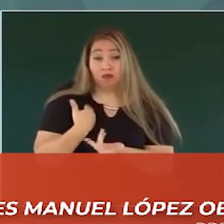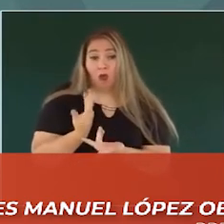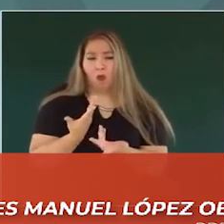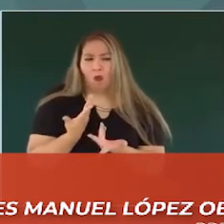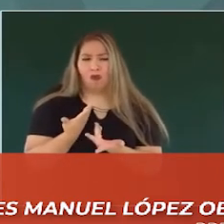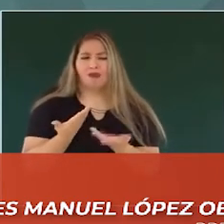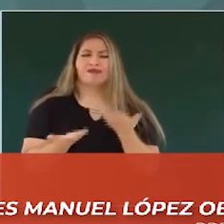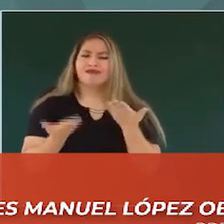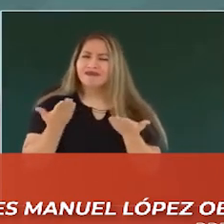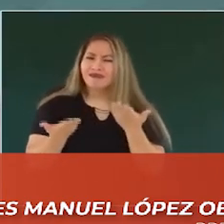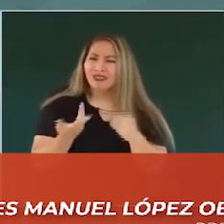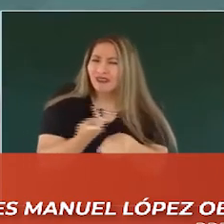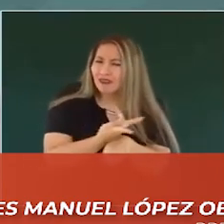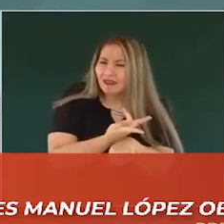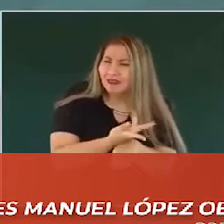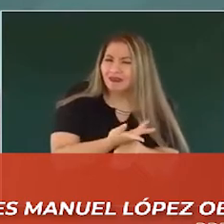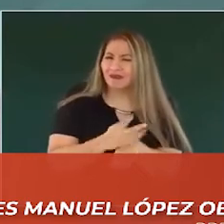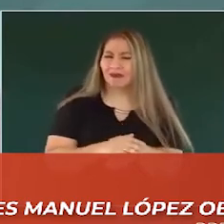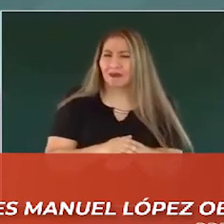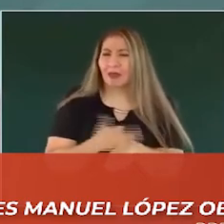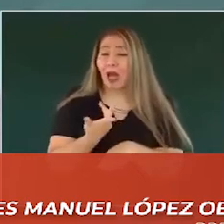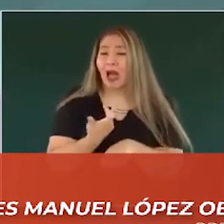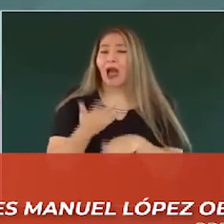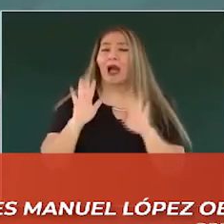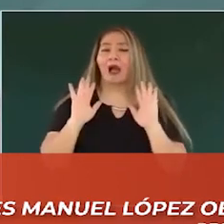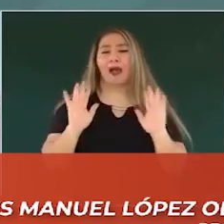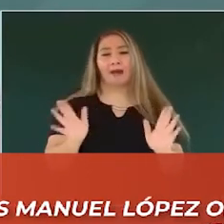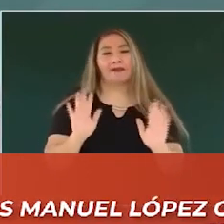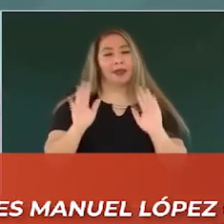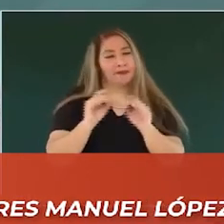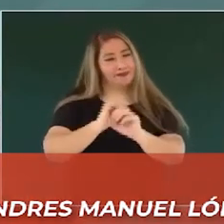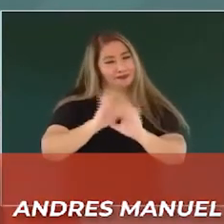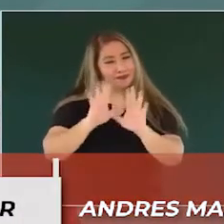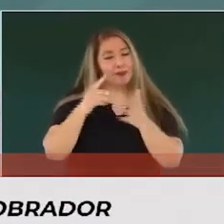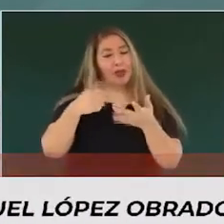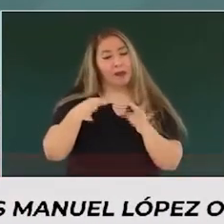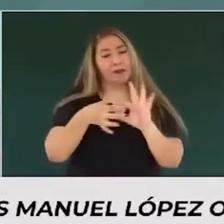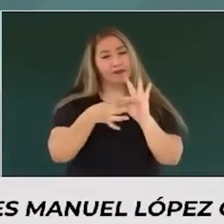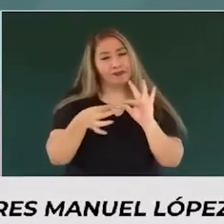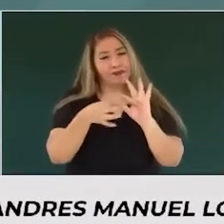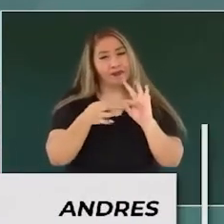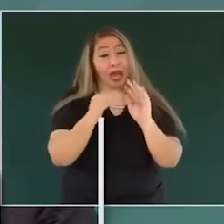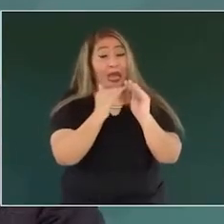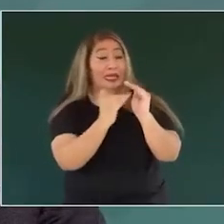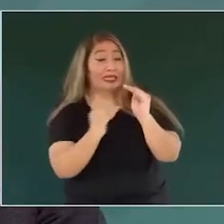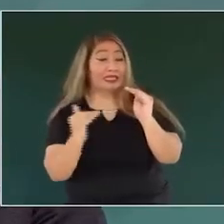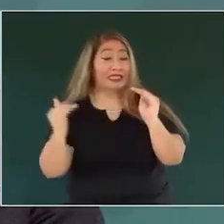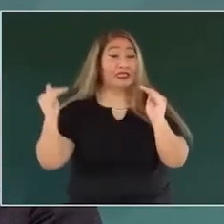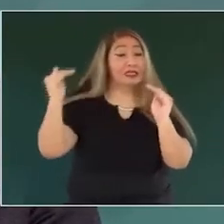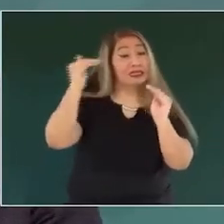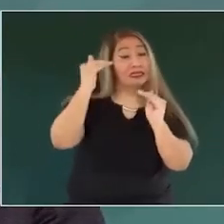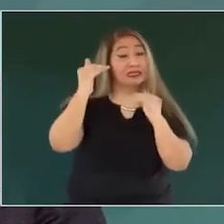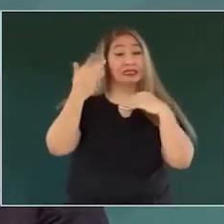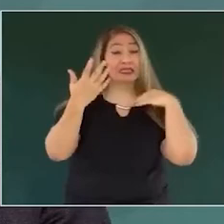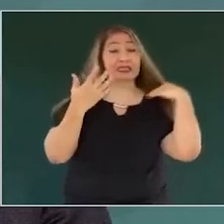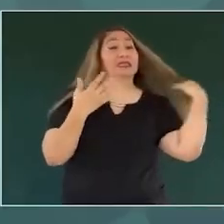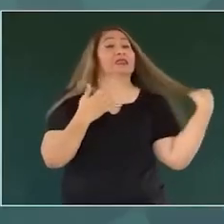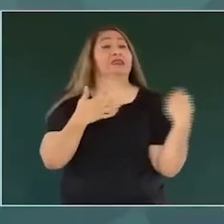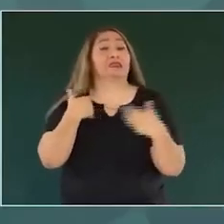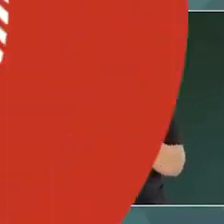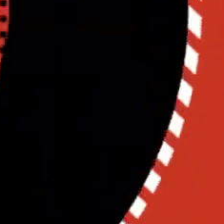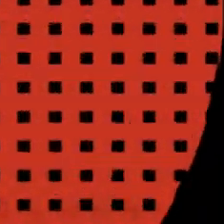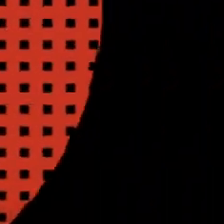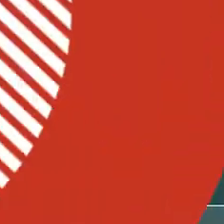es la Suprema Corte de Justicia el tribunal que